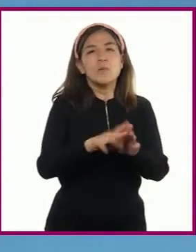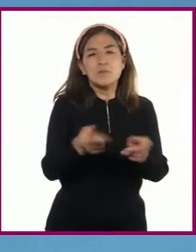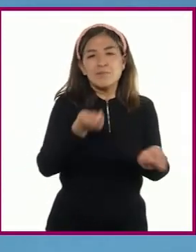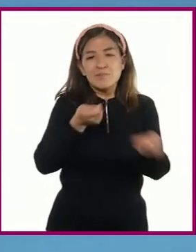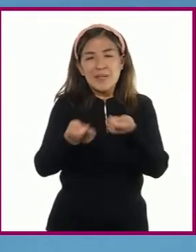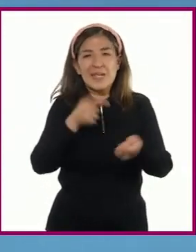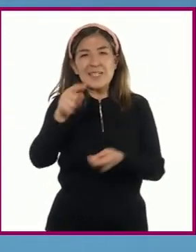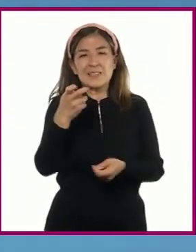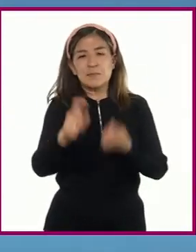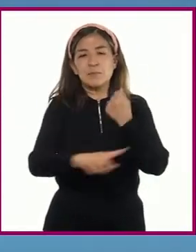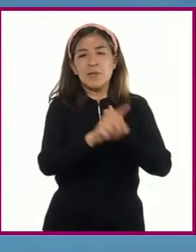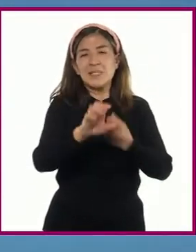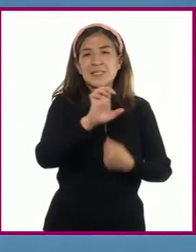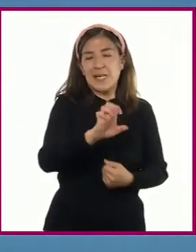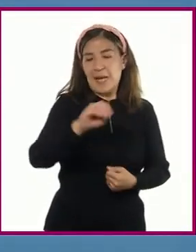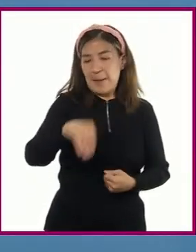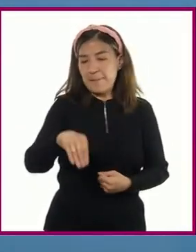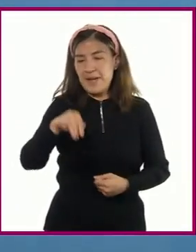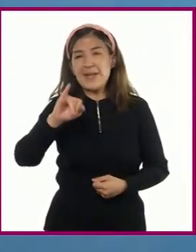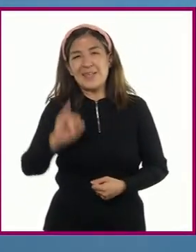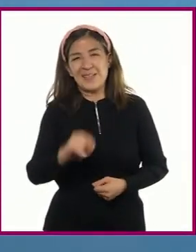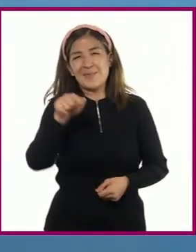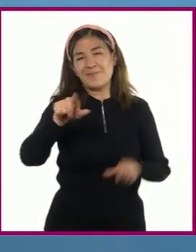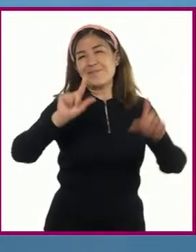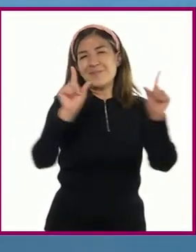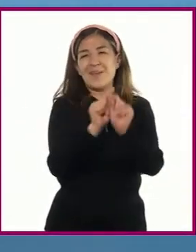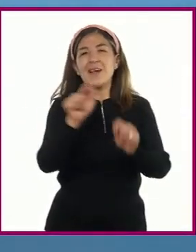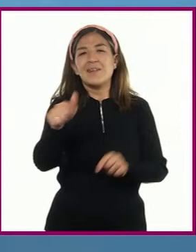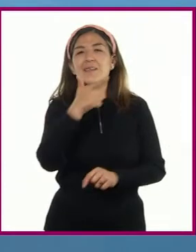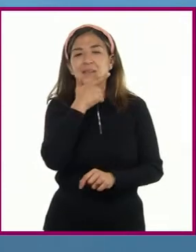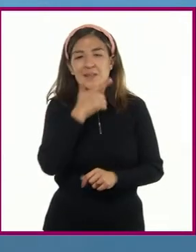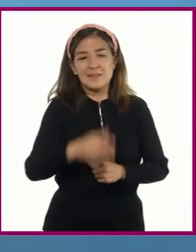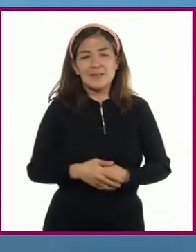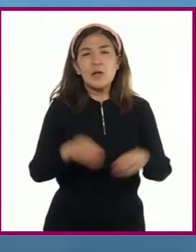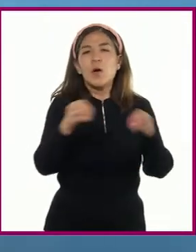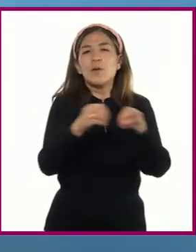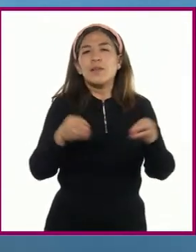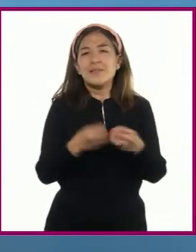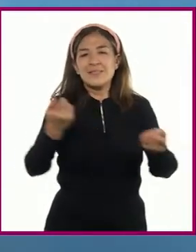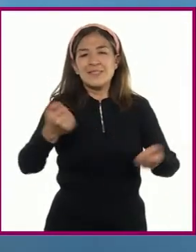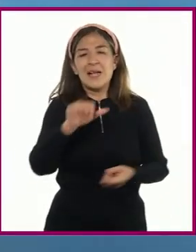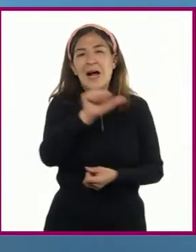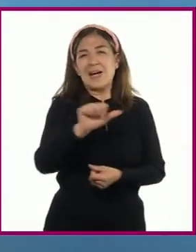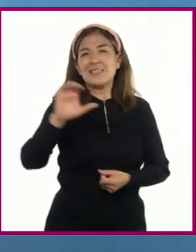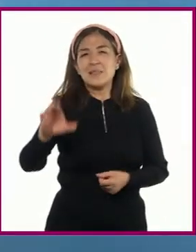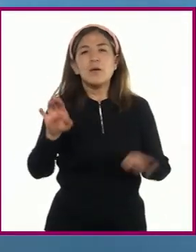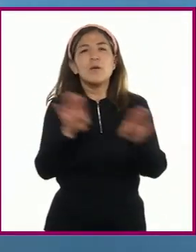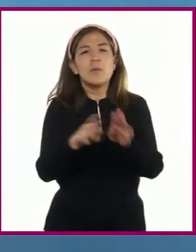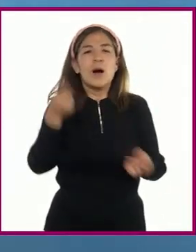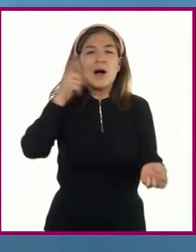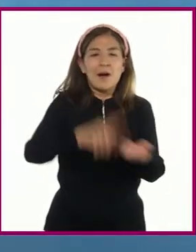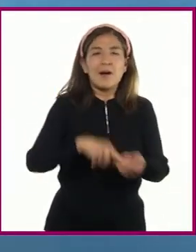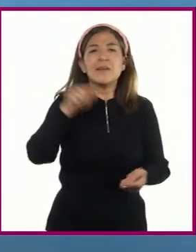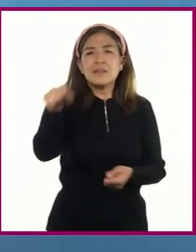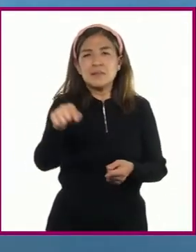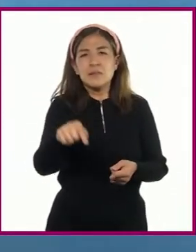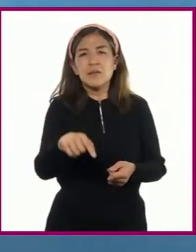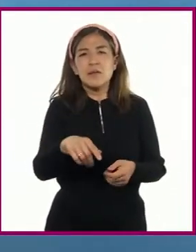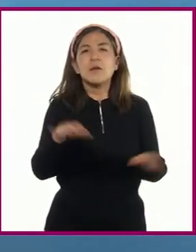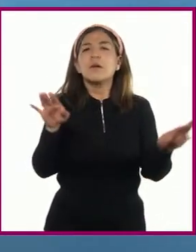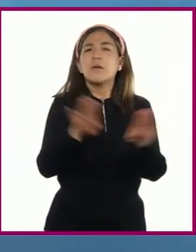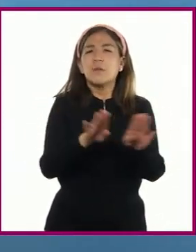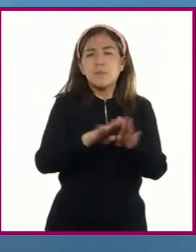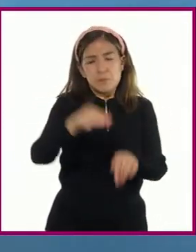Crisis, CMI, por sus siglas en inglés, organización civil que este exmandatario preside actualmente, Atisari